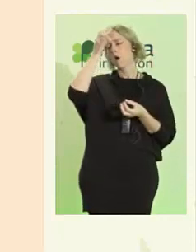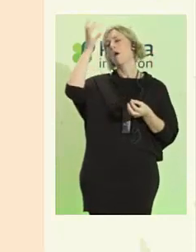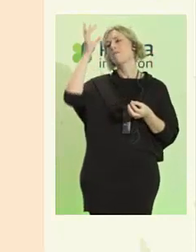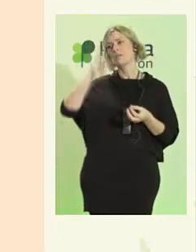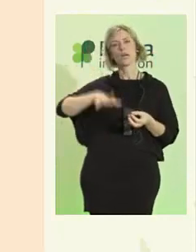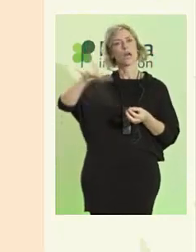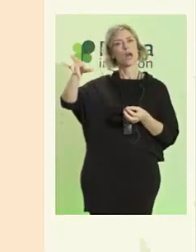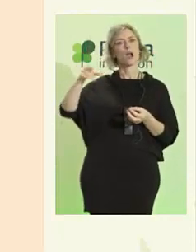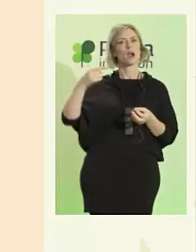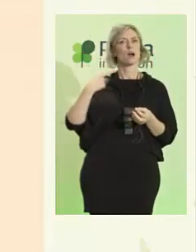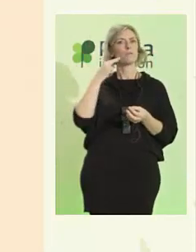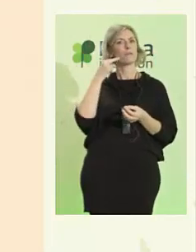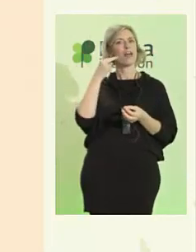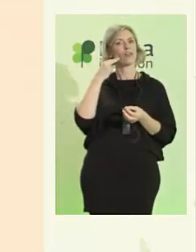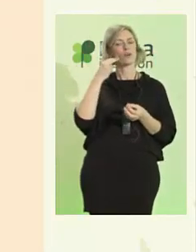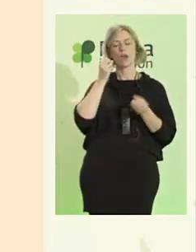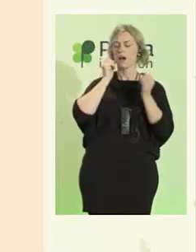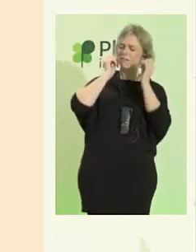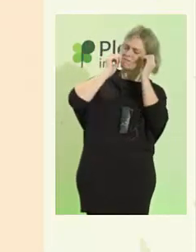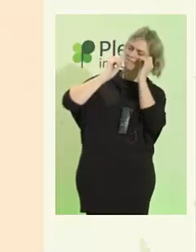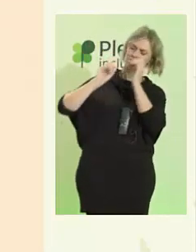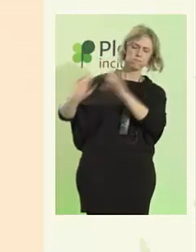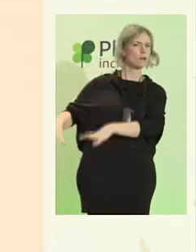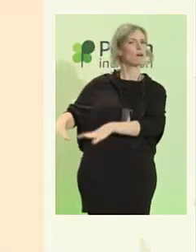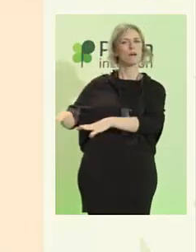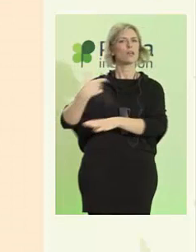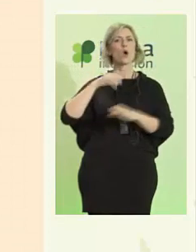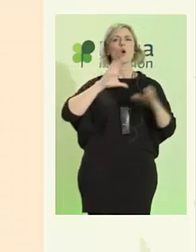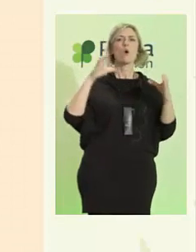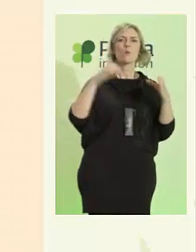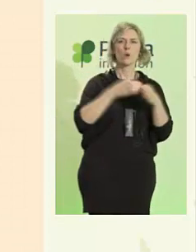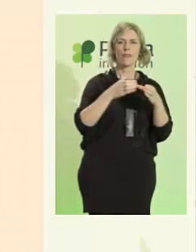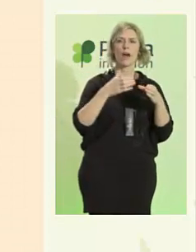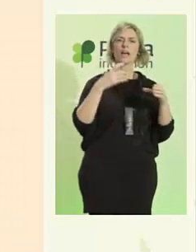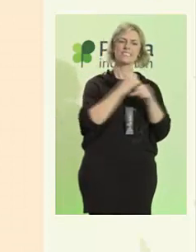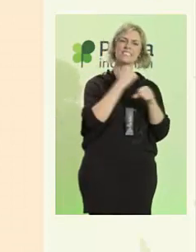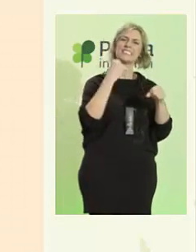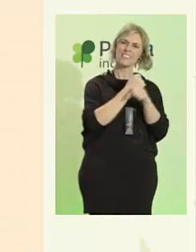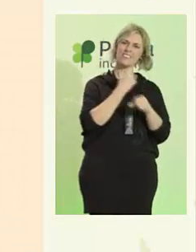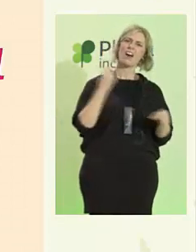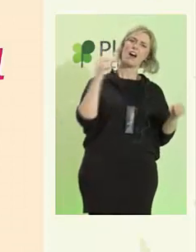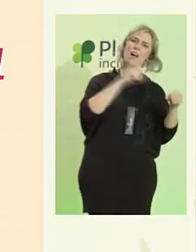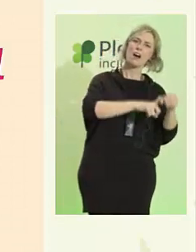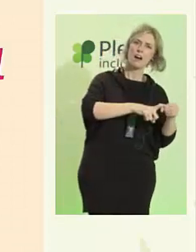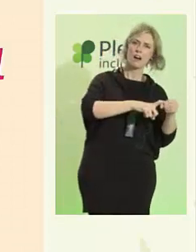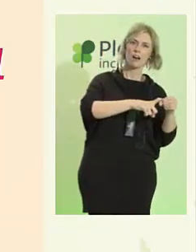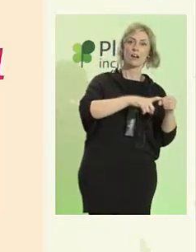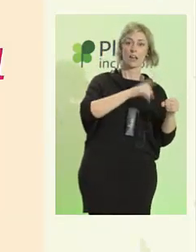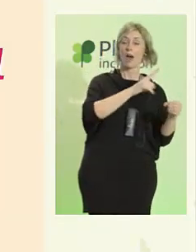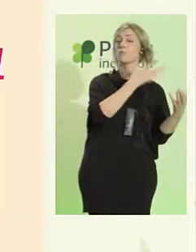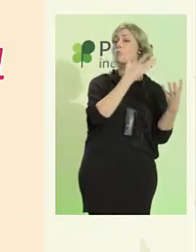a vivir en la comunidad y a contribuir en la comunidad. Y hay muchos ejemplos como el de Patrick.